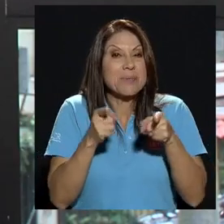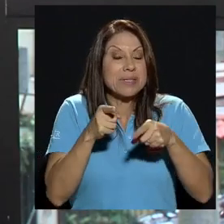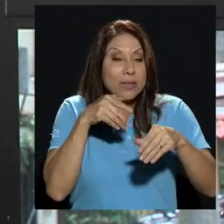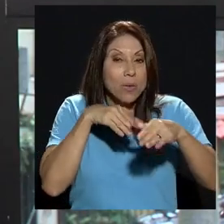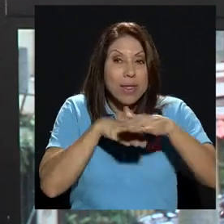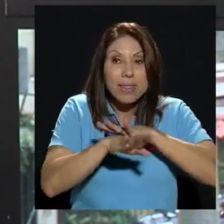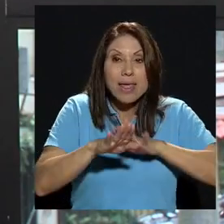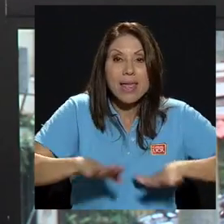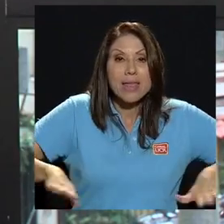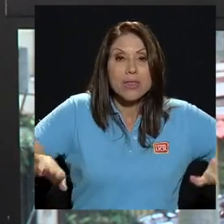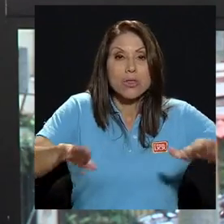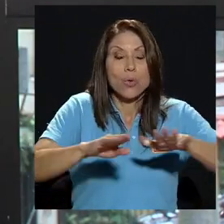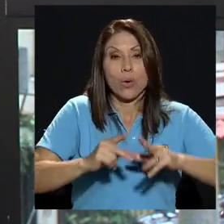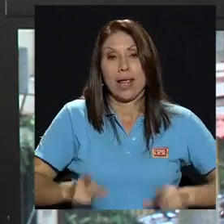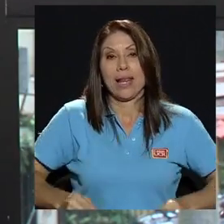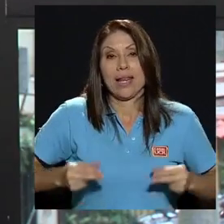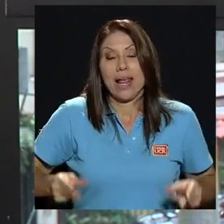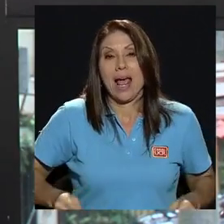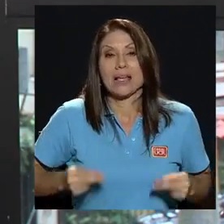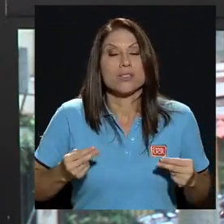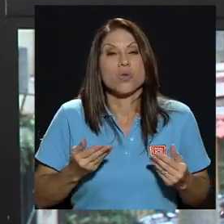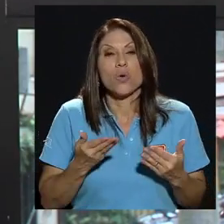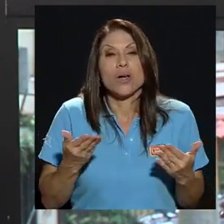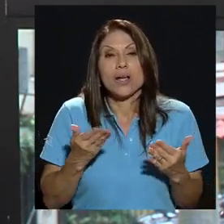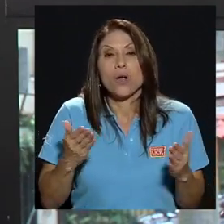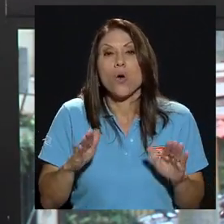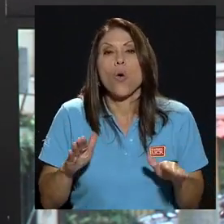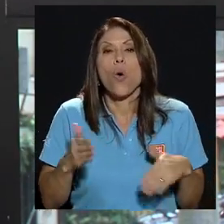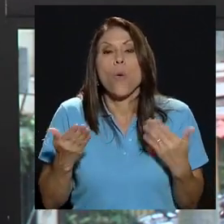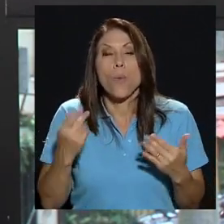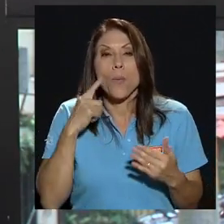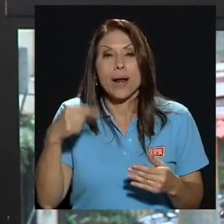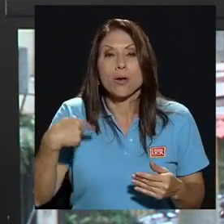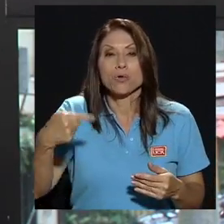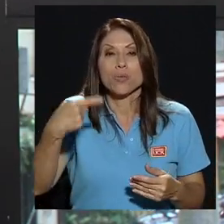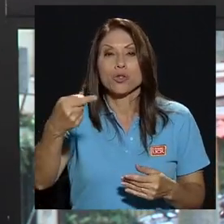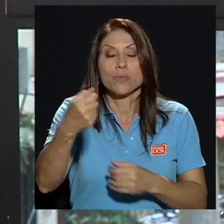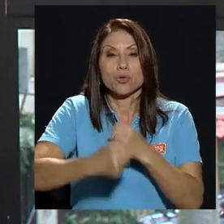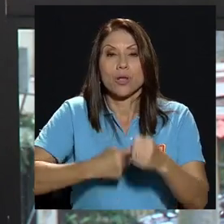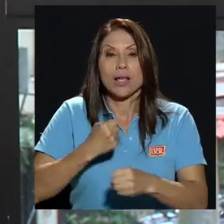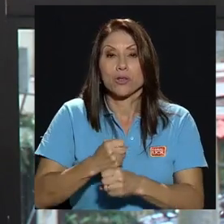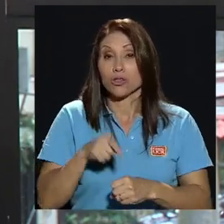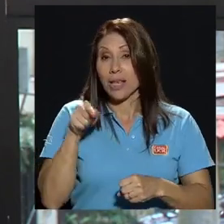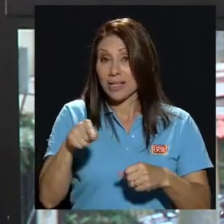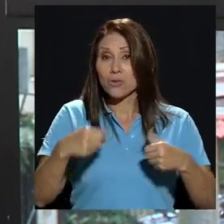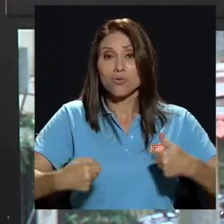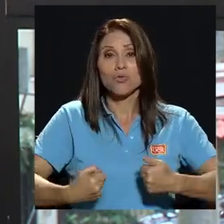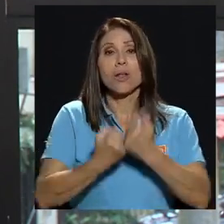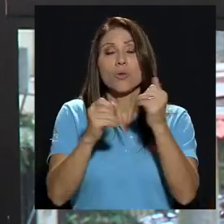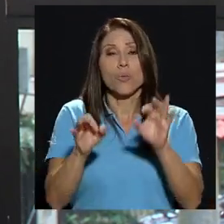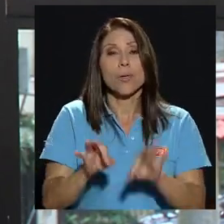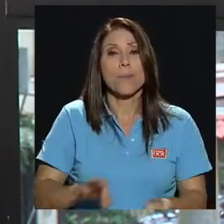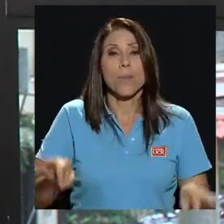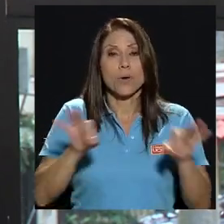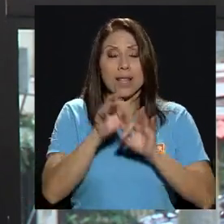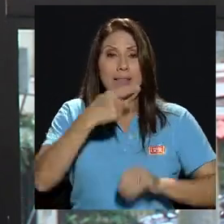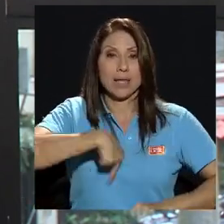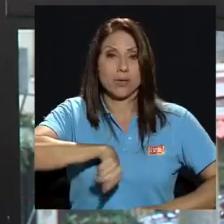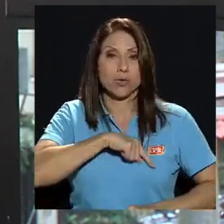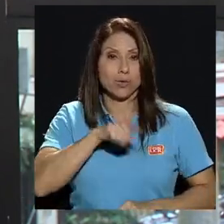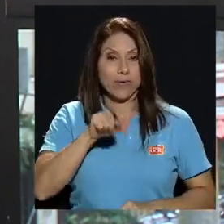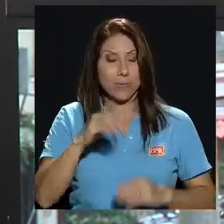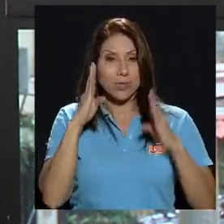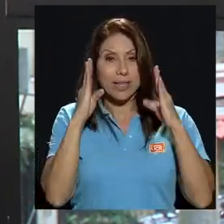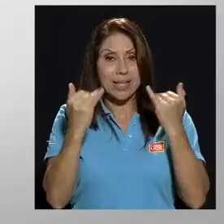ser el gasto que vayamos a tener para los próximos años ese para mí es un reto muy importante que tenemos que